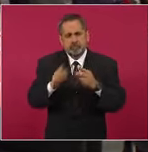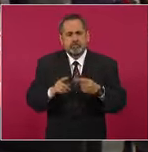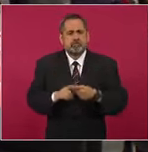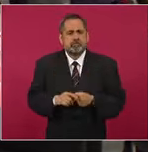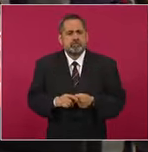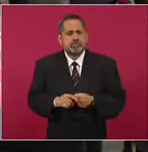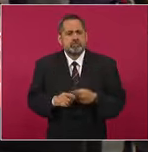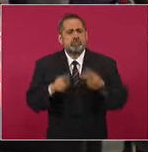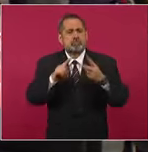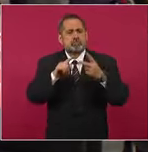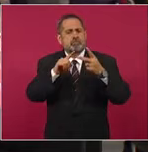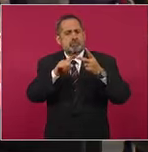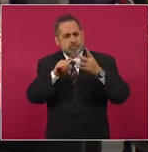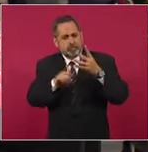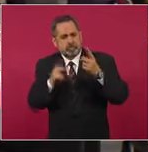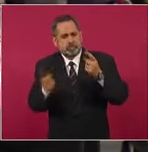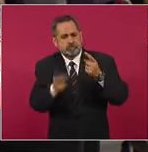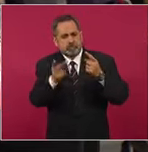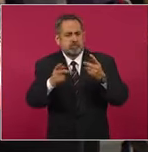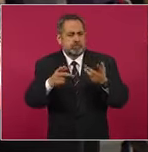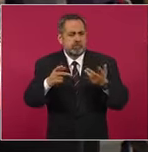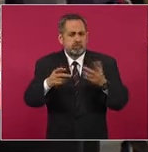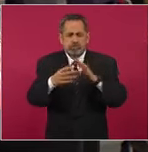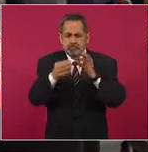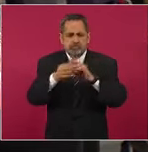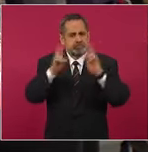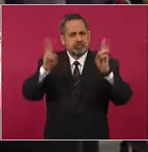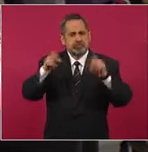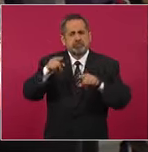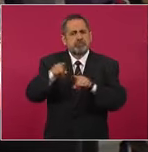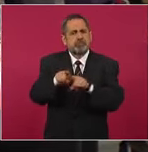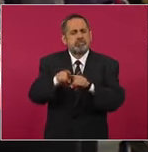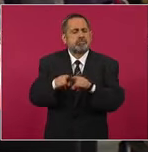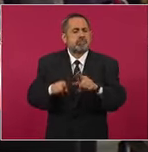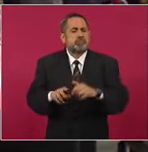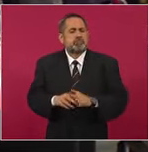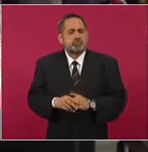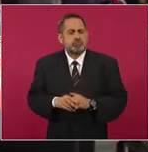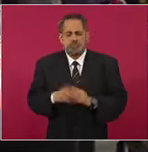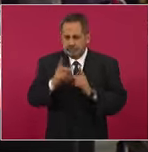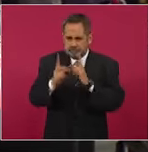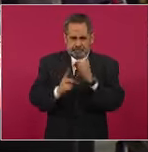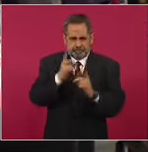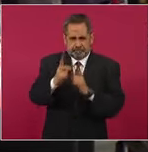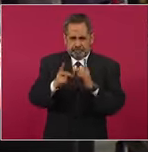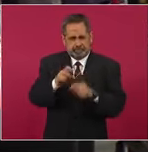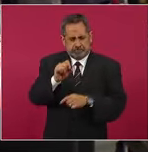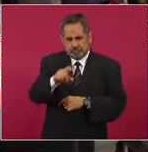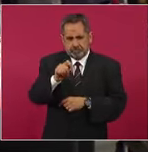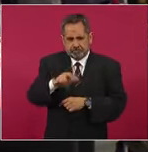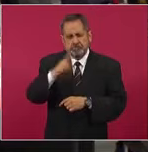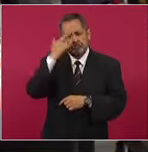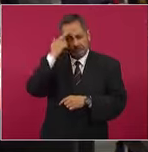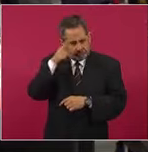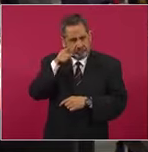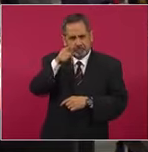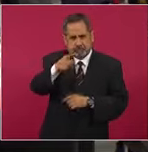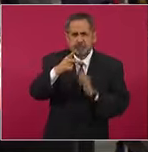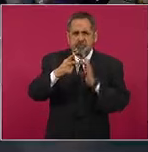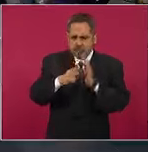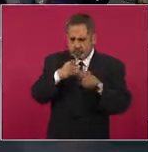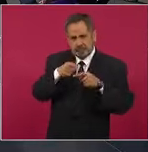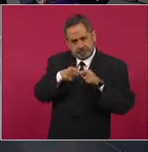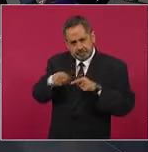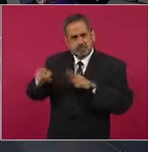pasando a mis preguntas, yo insisto con el tema del deporte. Usted está retomando su actividad